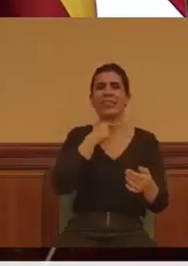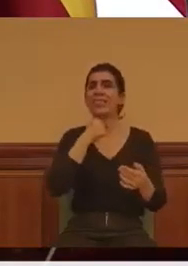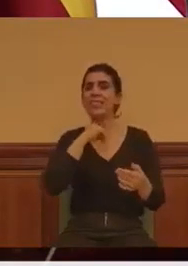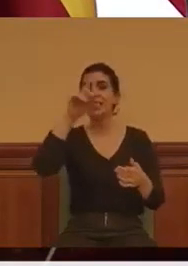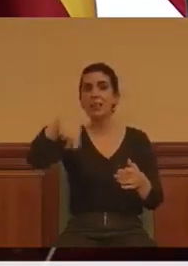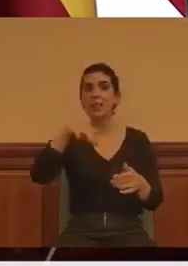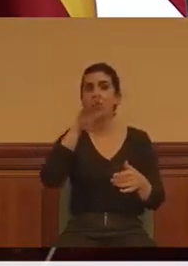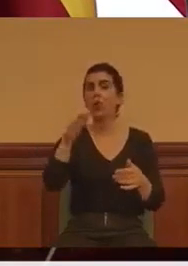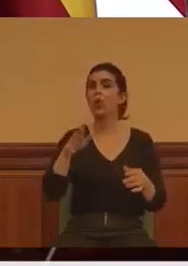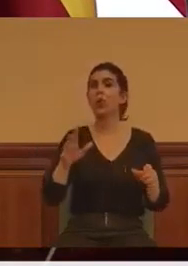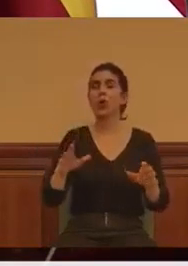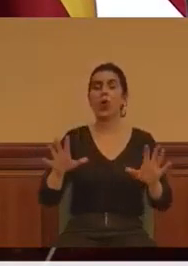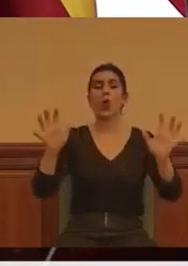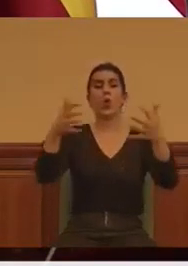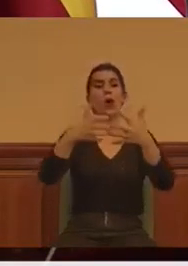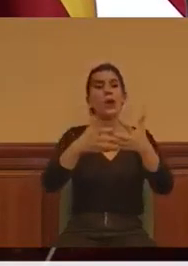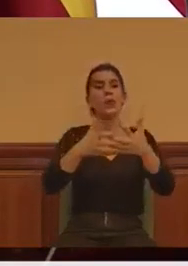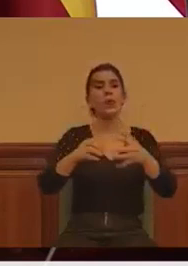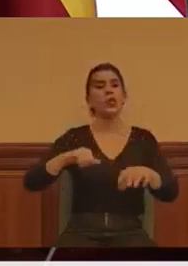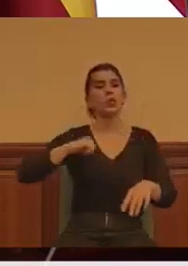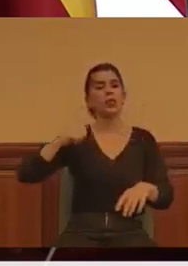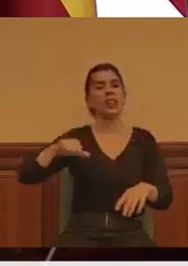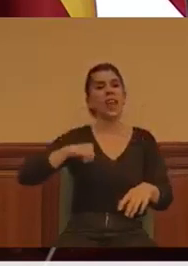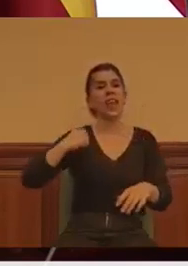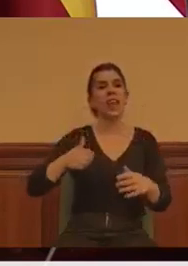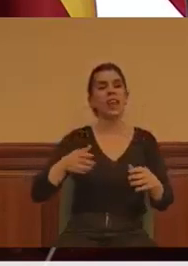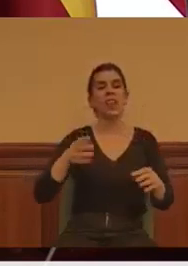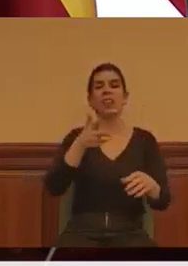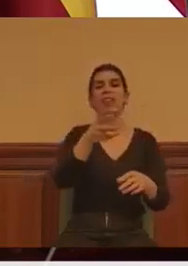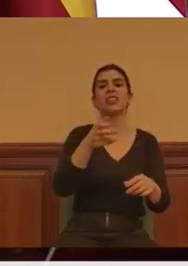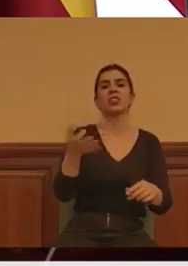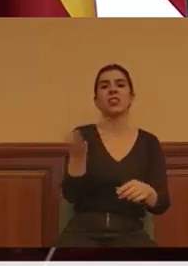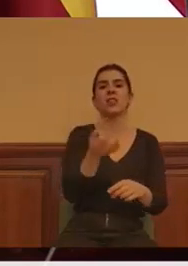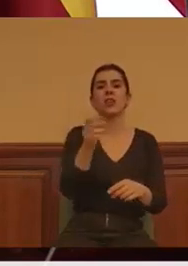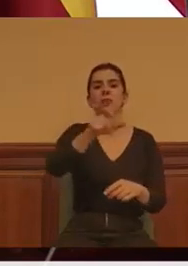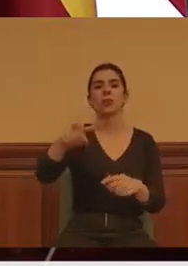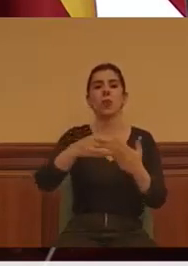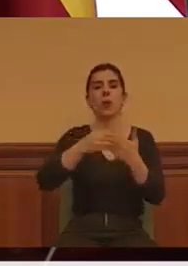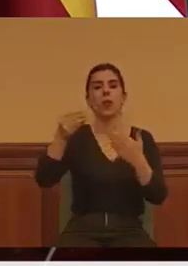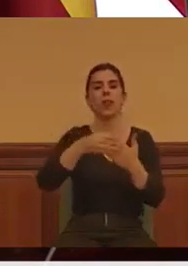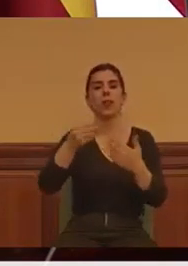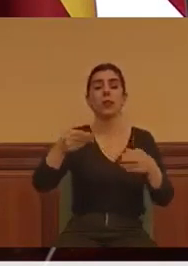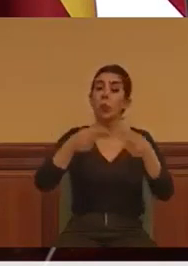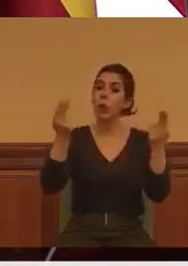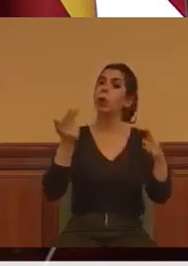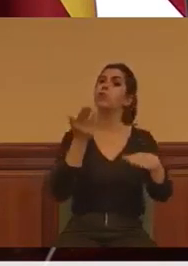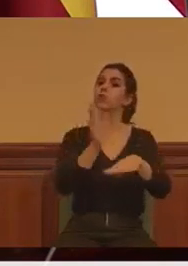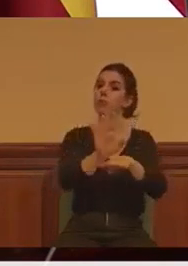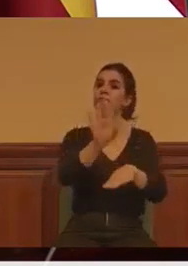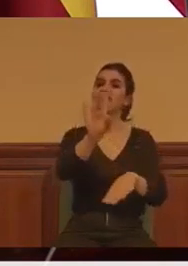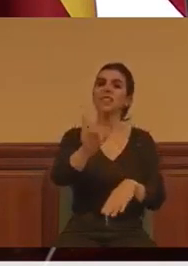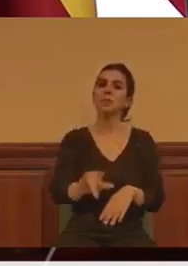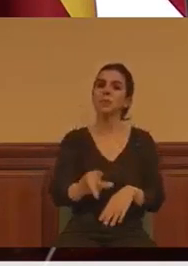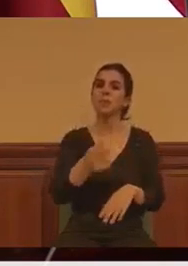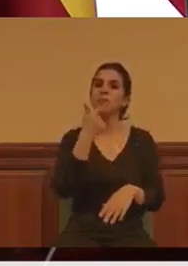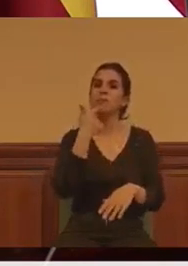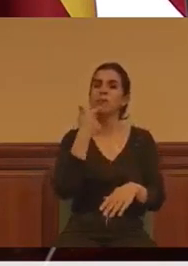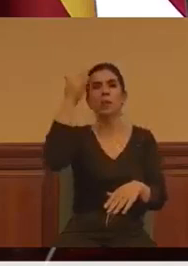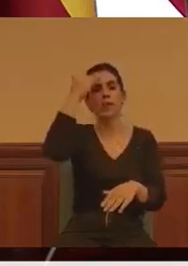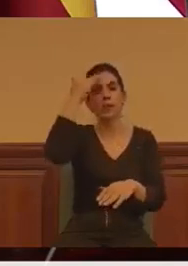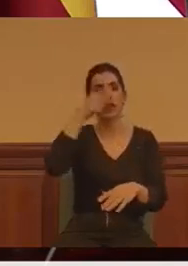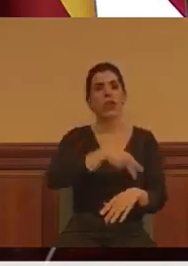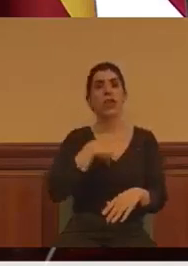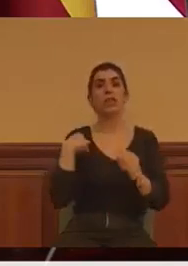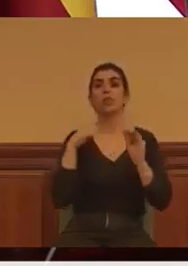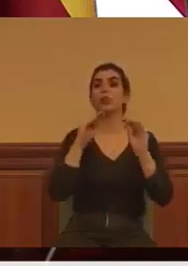persona está publicada la Carta de Derechos y Deberes de los Pacientes, que destaca entre sus principios generales que